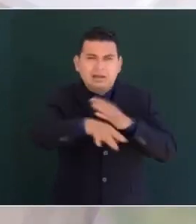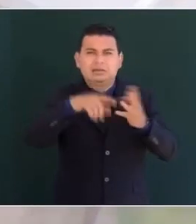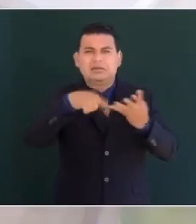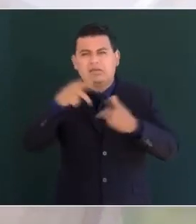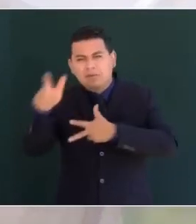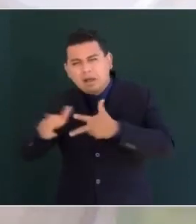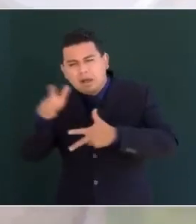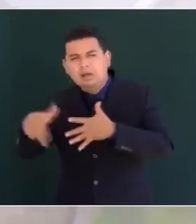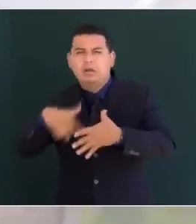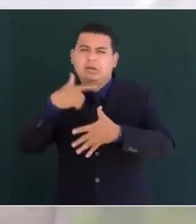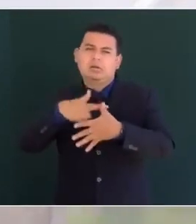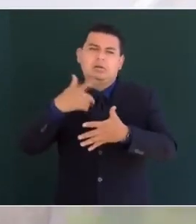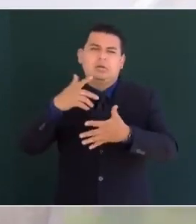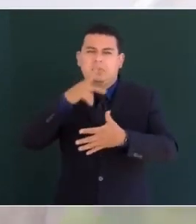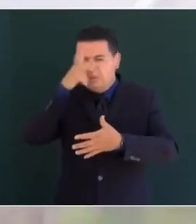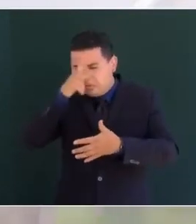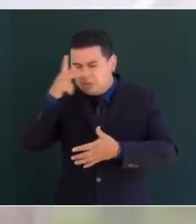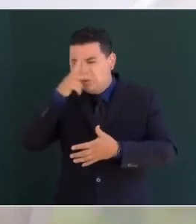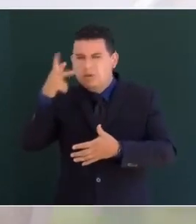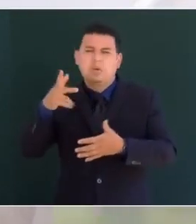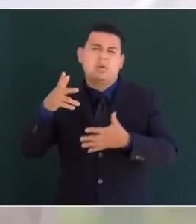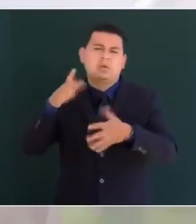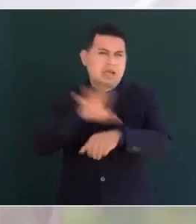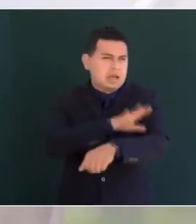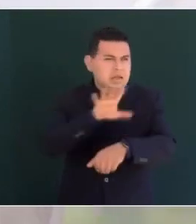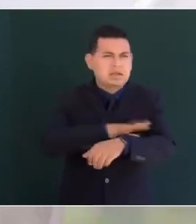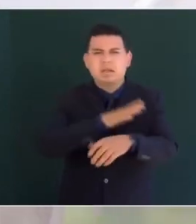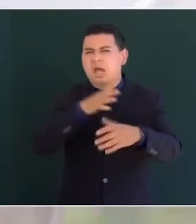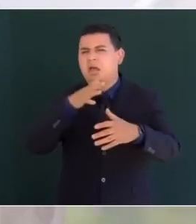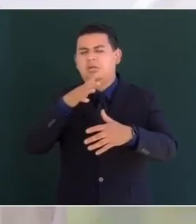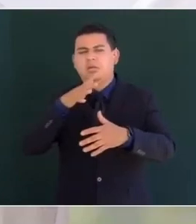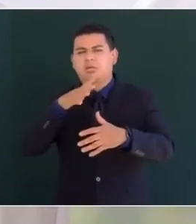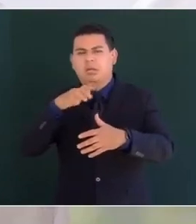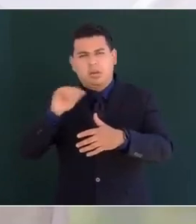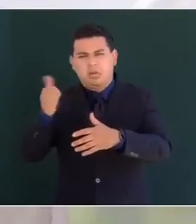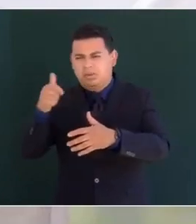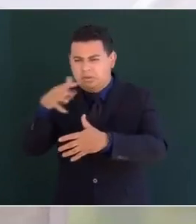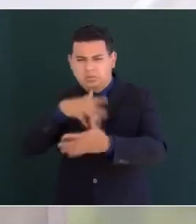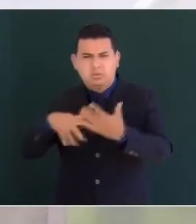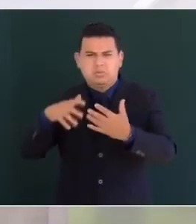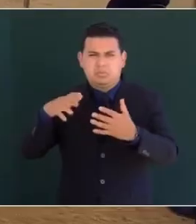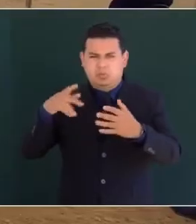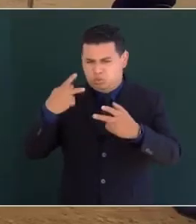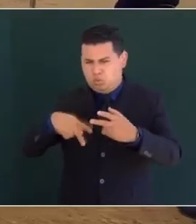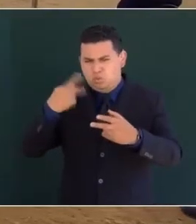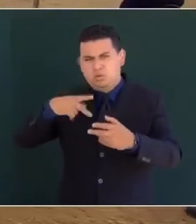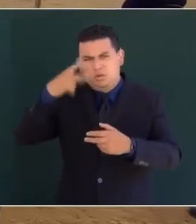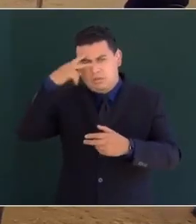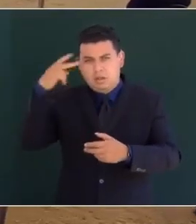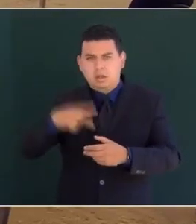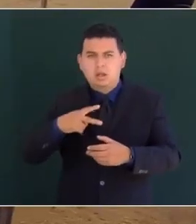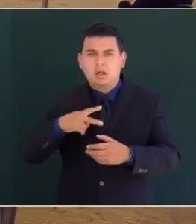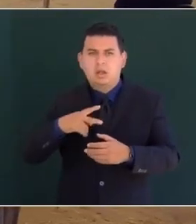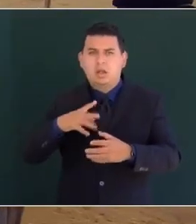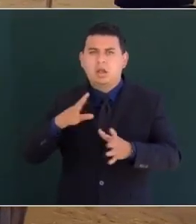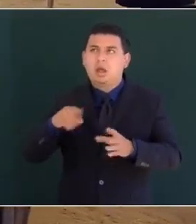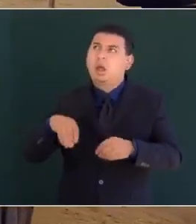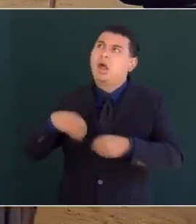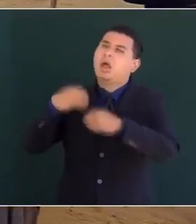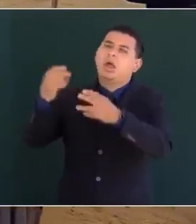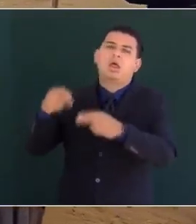ferrocarriles el petróleo la electricidad y otros bienes colectivos se entregaron a